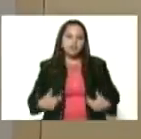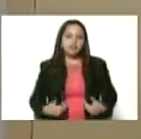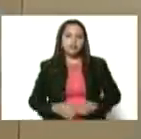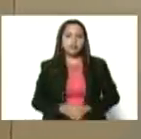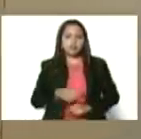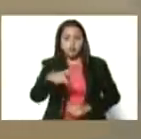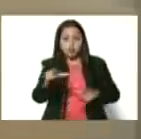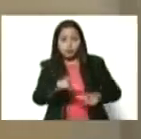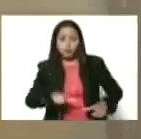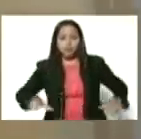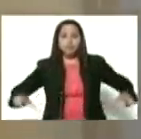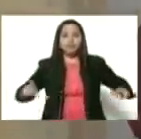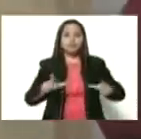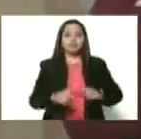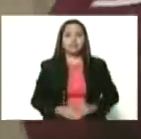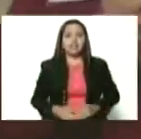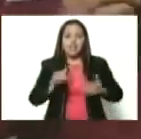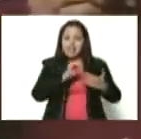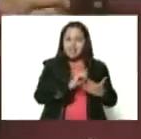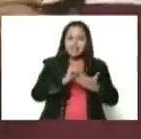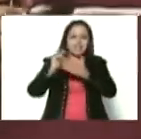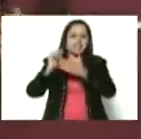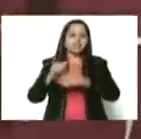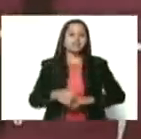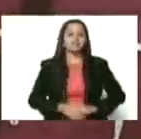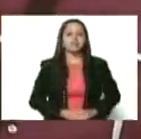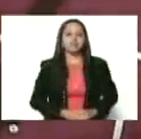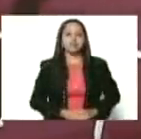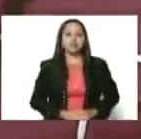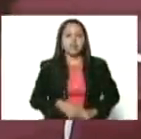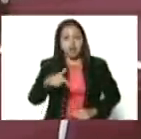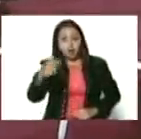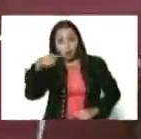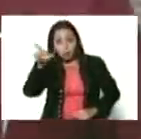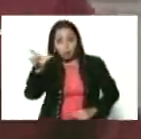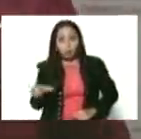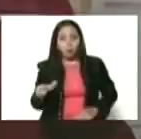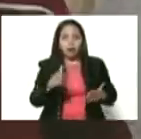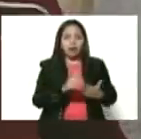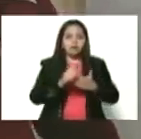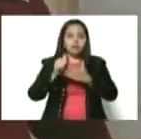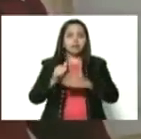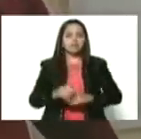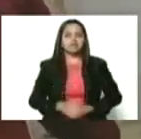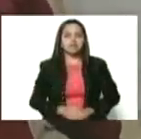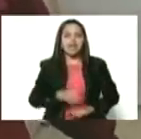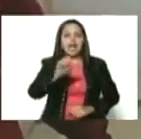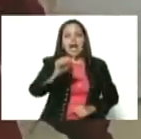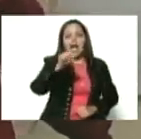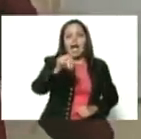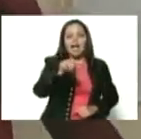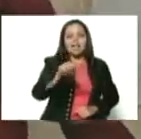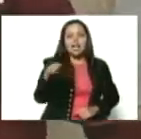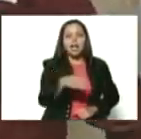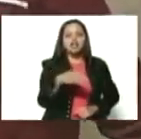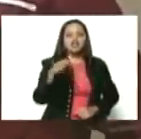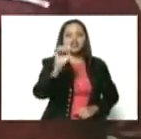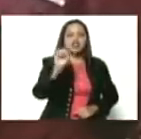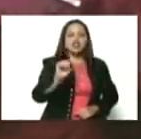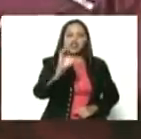salón de las heroínas. por aquí tenemos otra heroína, Ana Soto, náhuara,